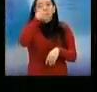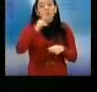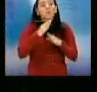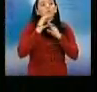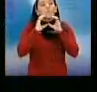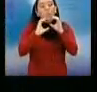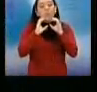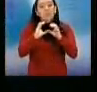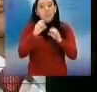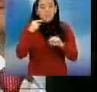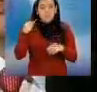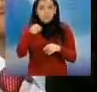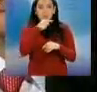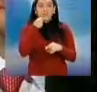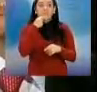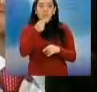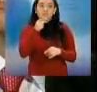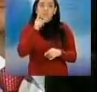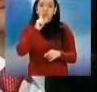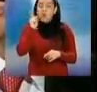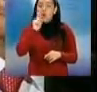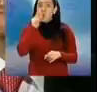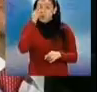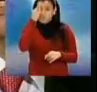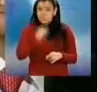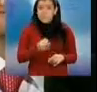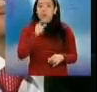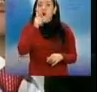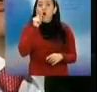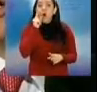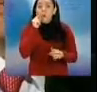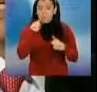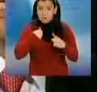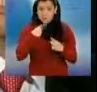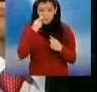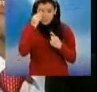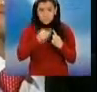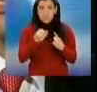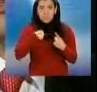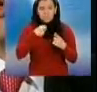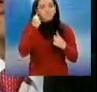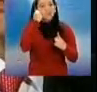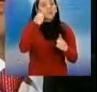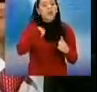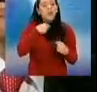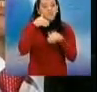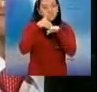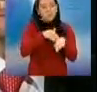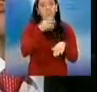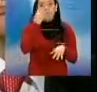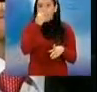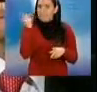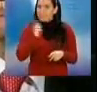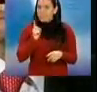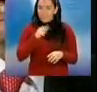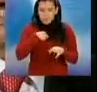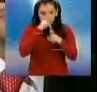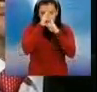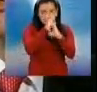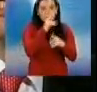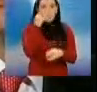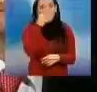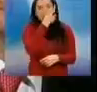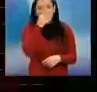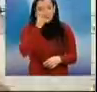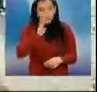Un verdadero hombre no insulta, no lastima, no amenaza, no golpea y no degrada